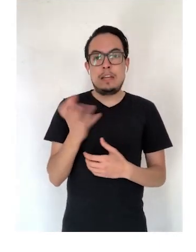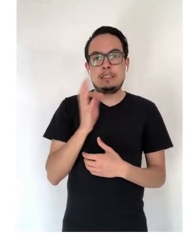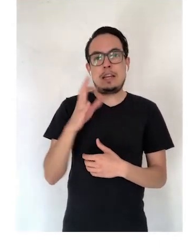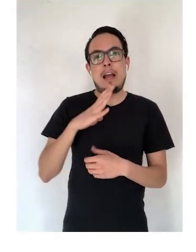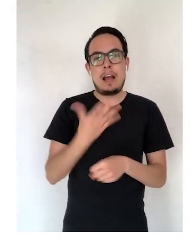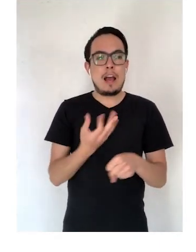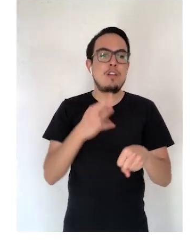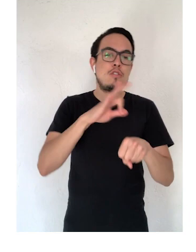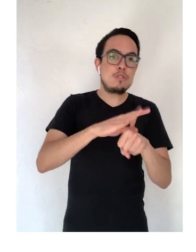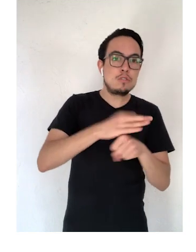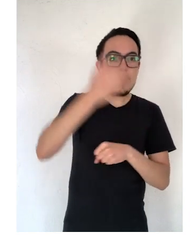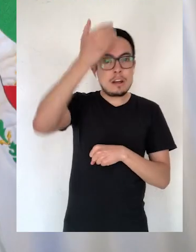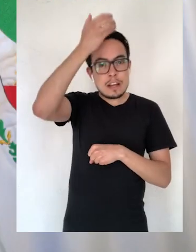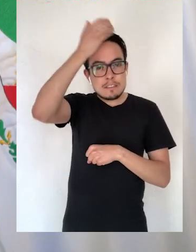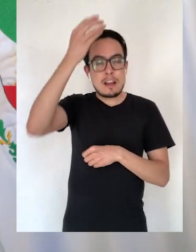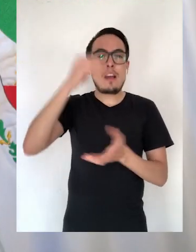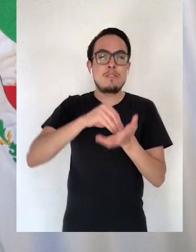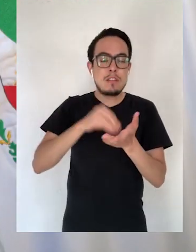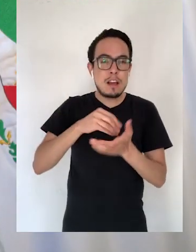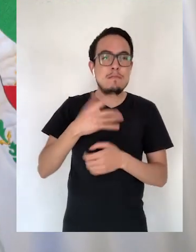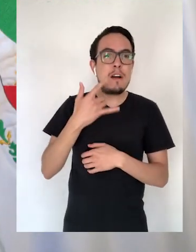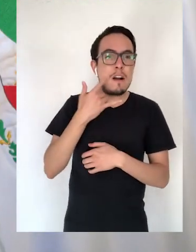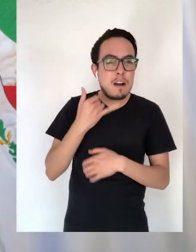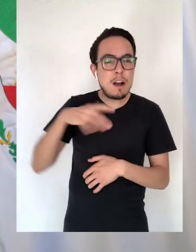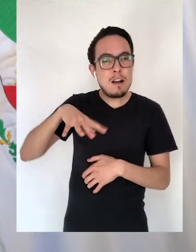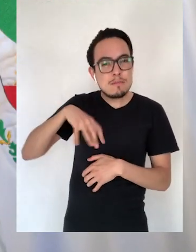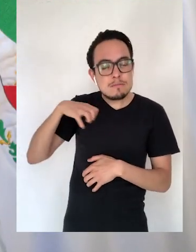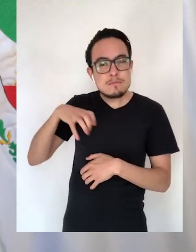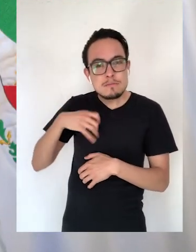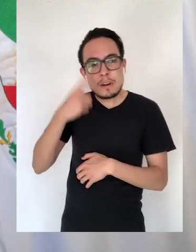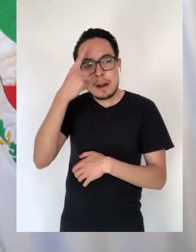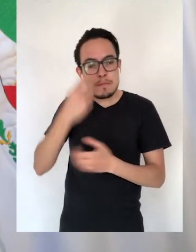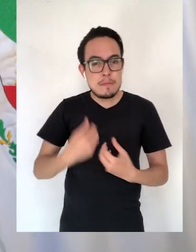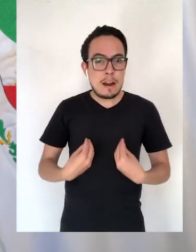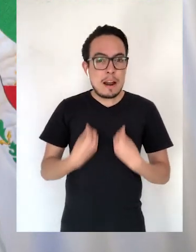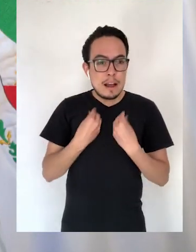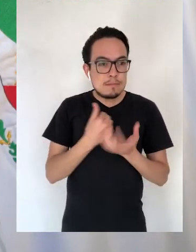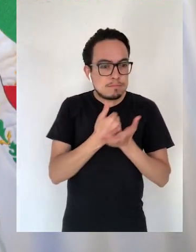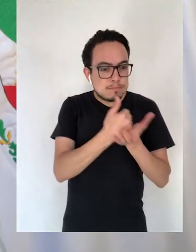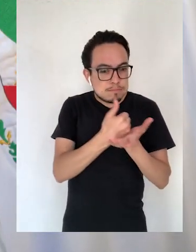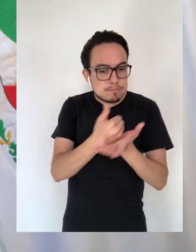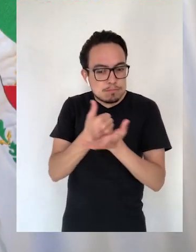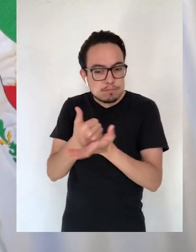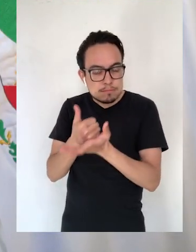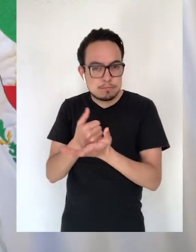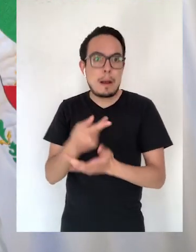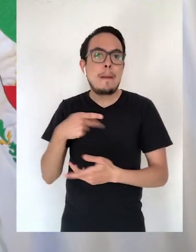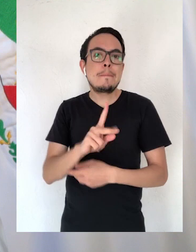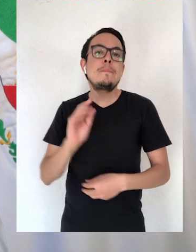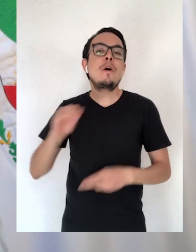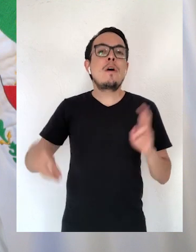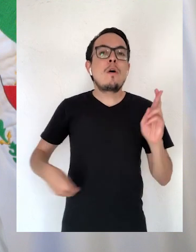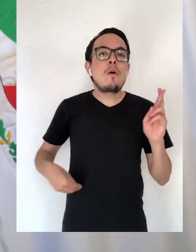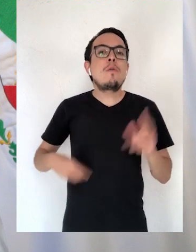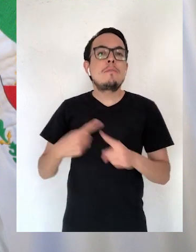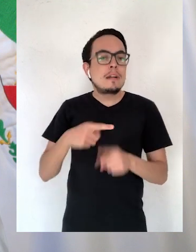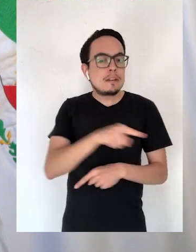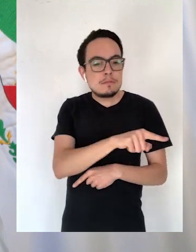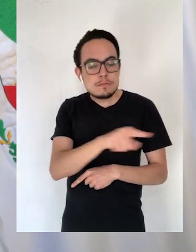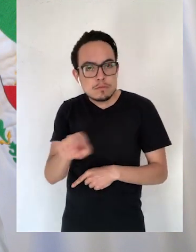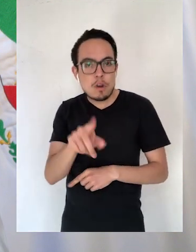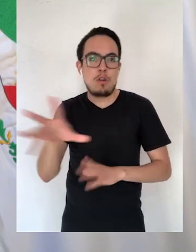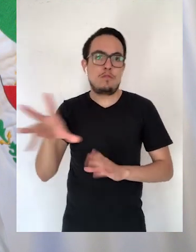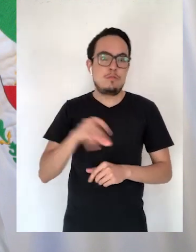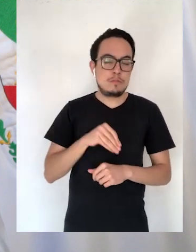¿Eso quieres? Los esfuerzos del personal de salud siguen siendo enormes y luchan por la vida incluso más de lo que la cuidaron quienes son